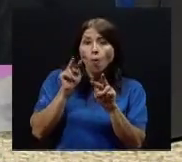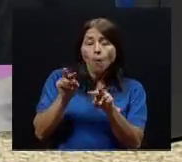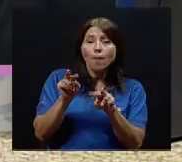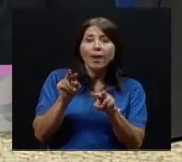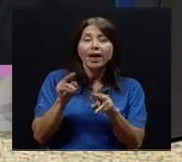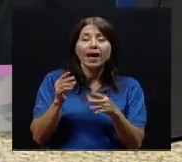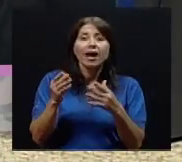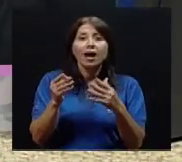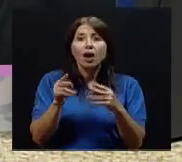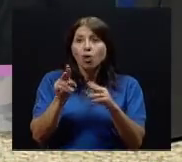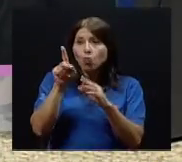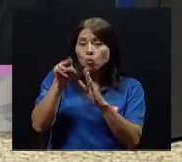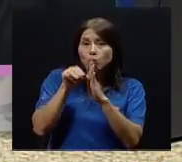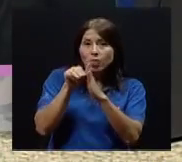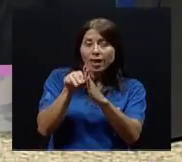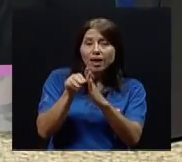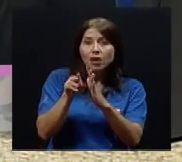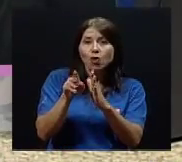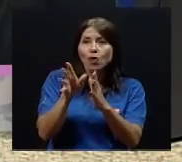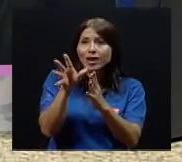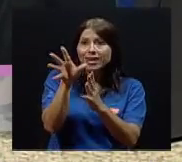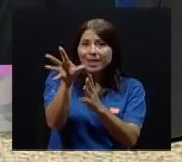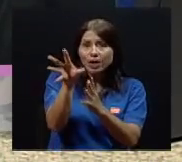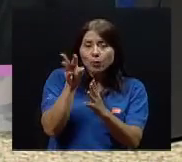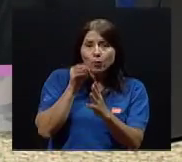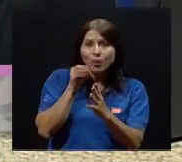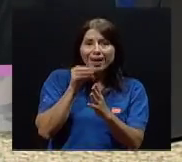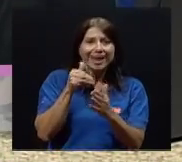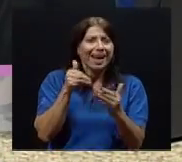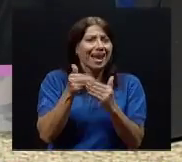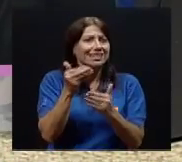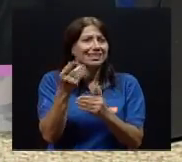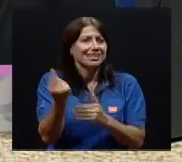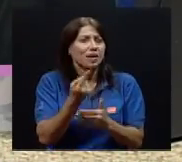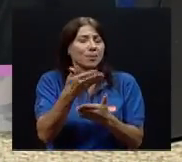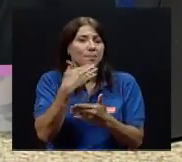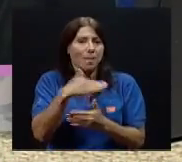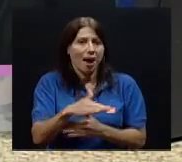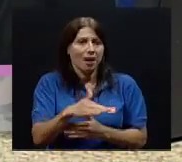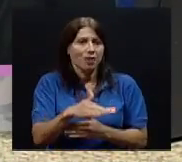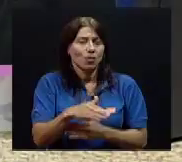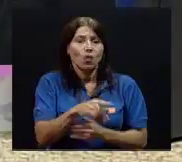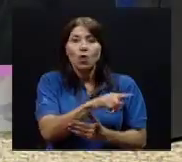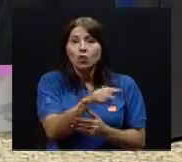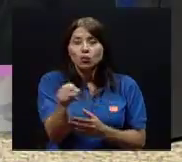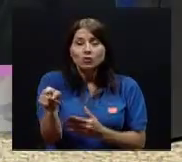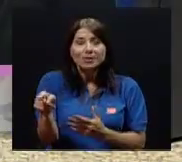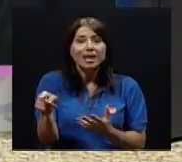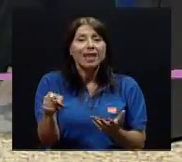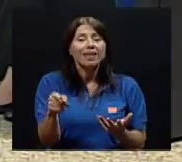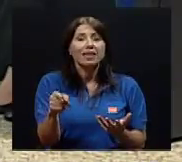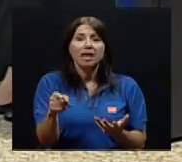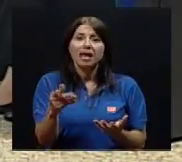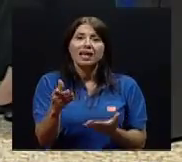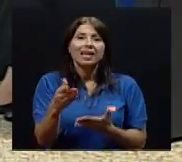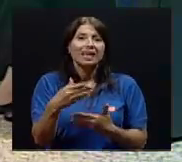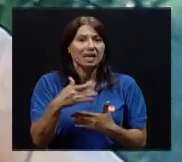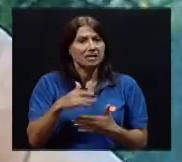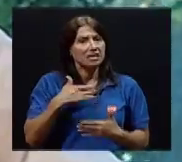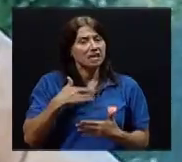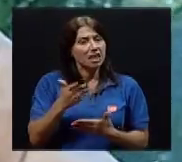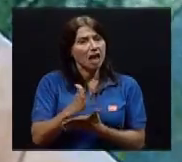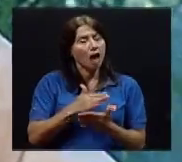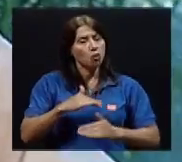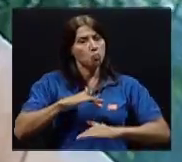Cuando sigue un modelo, un senso común, esto casi siempre es una cosa mala. Lo que le da placer,